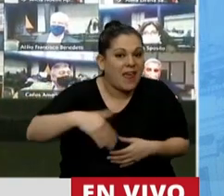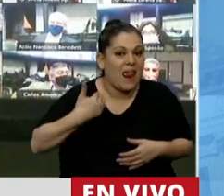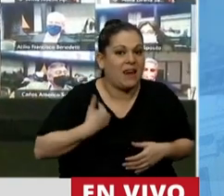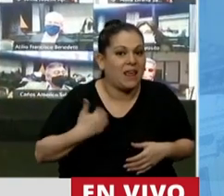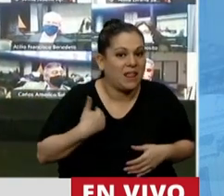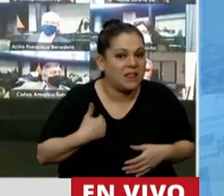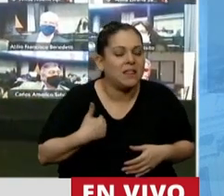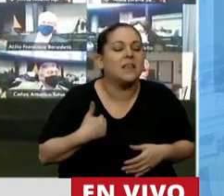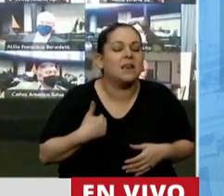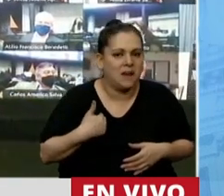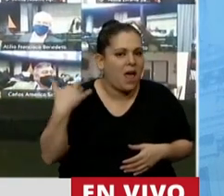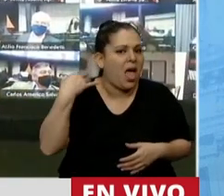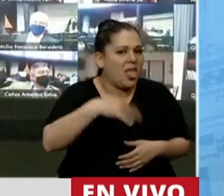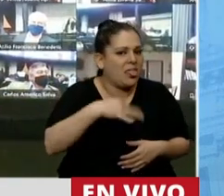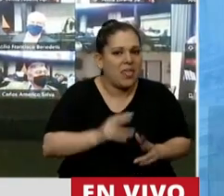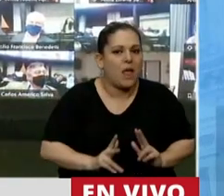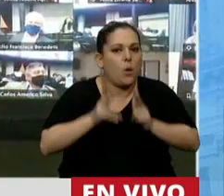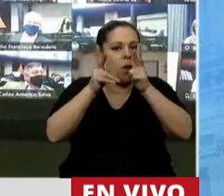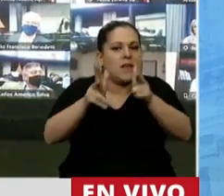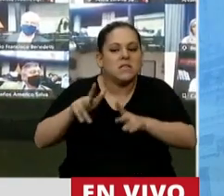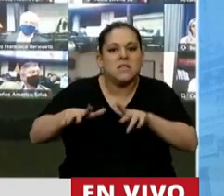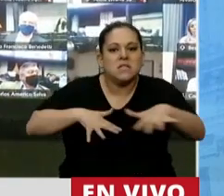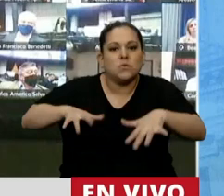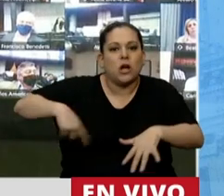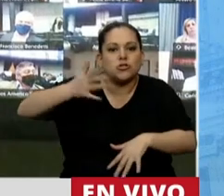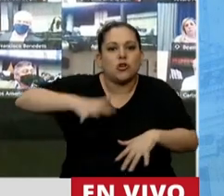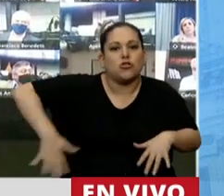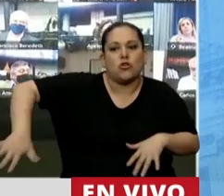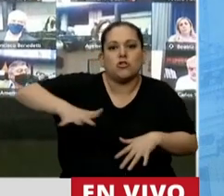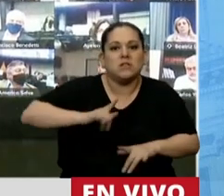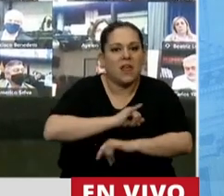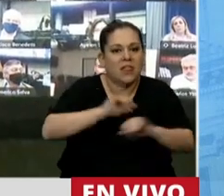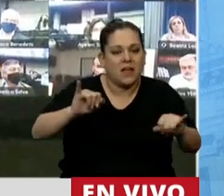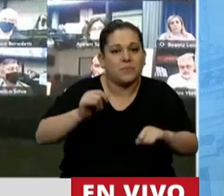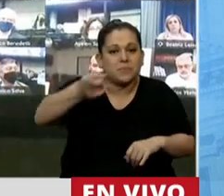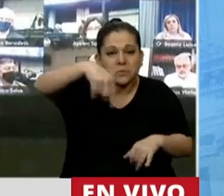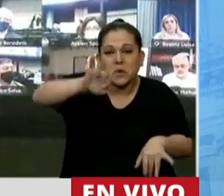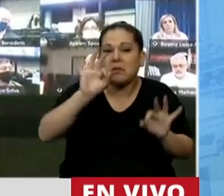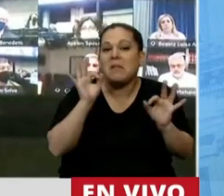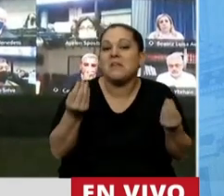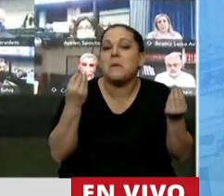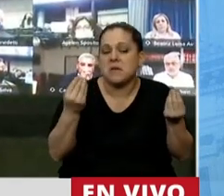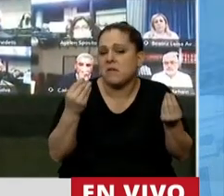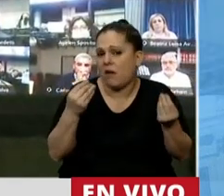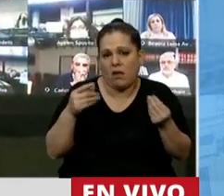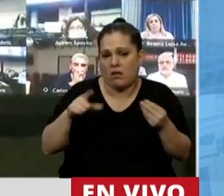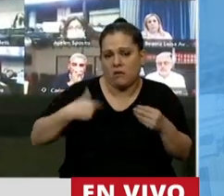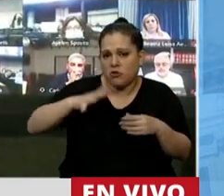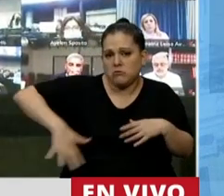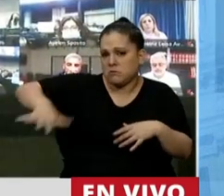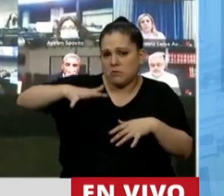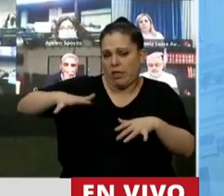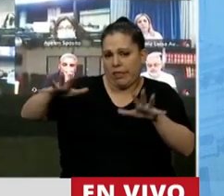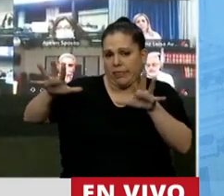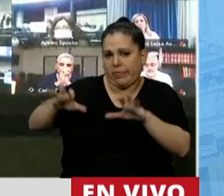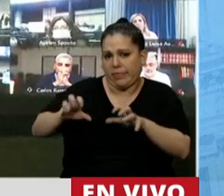es el que expresa la salud de la democracia y sabe qué están haciendo, debilitando y degradando